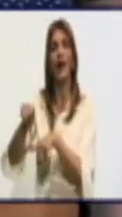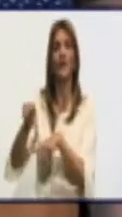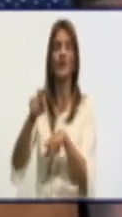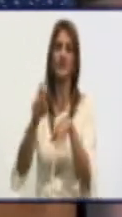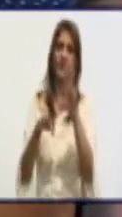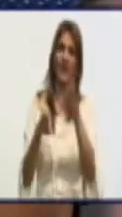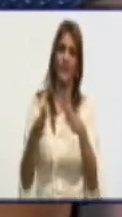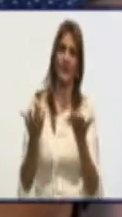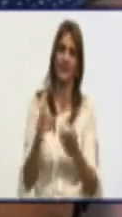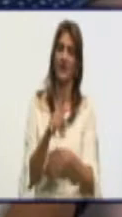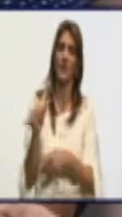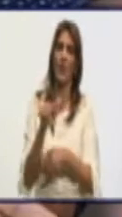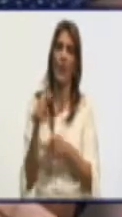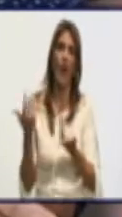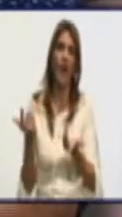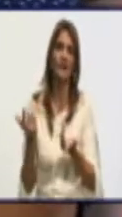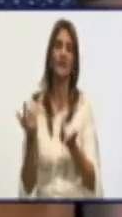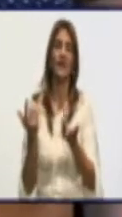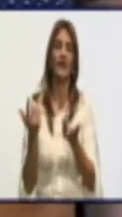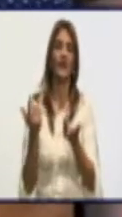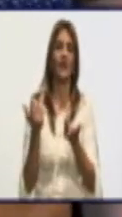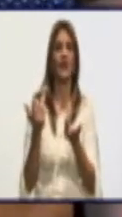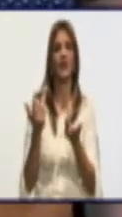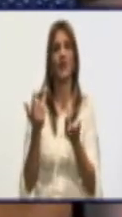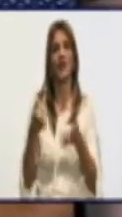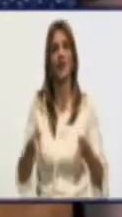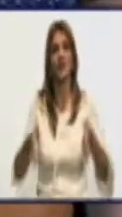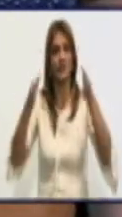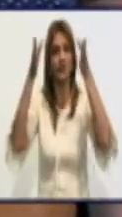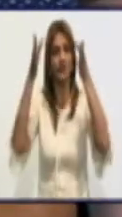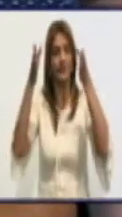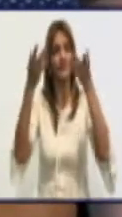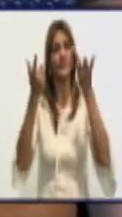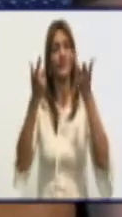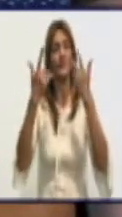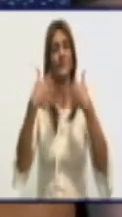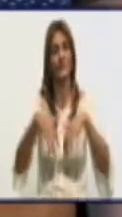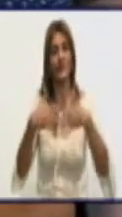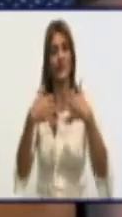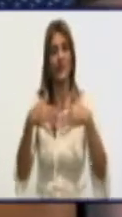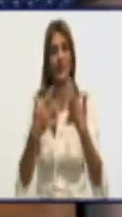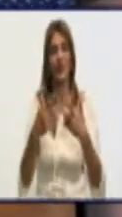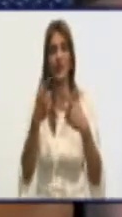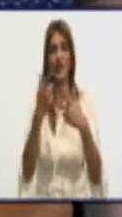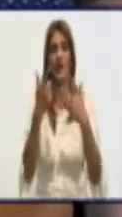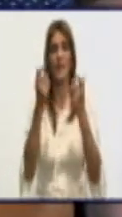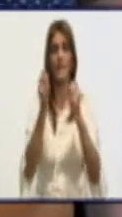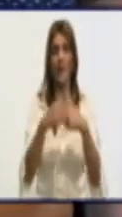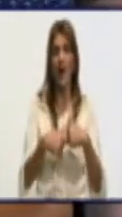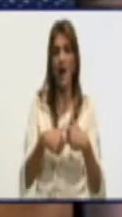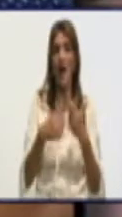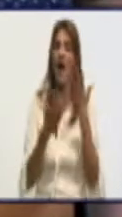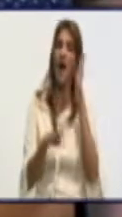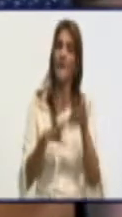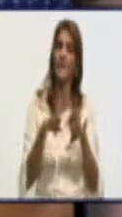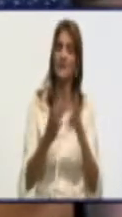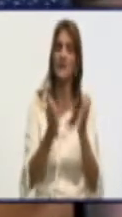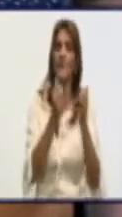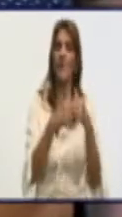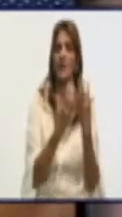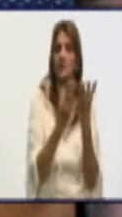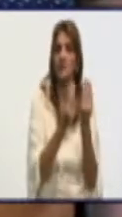resistencias, otros tienen 8, otros tienen 6, se están en el tiempo cocido, en vez de 15 minutos, son 30 minutos, el pan sale más seco, sale más,